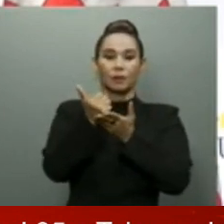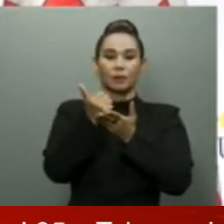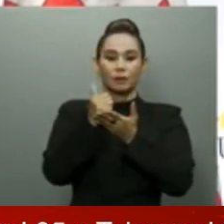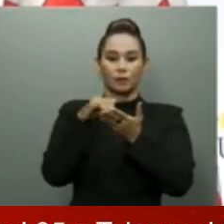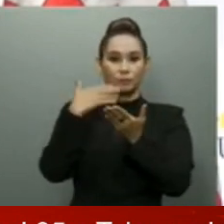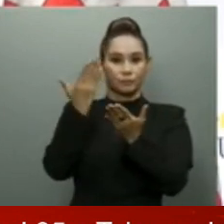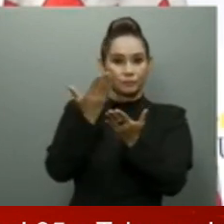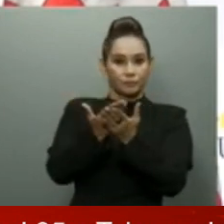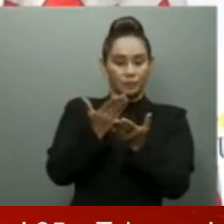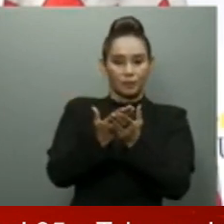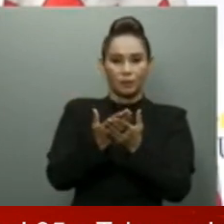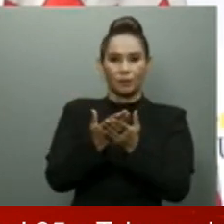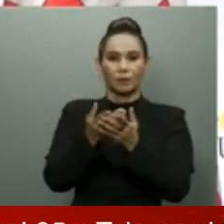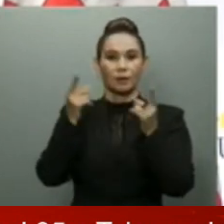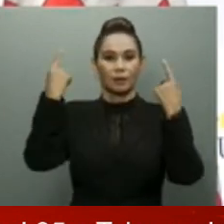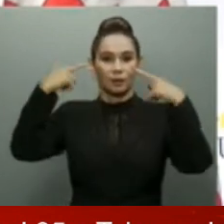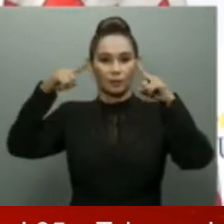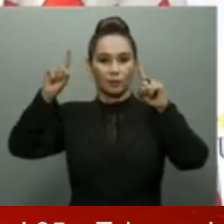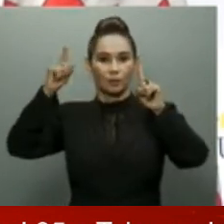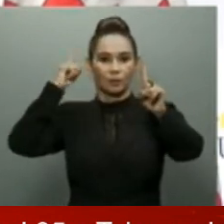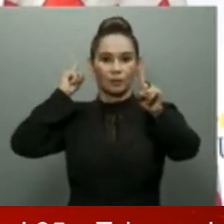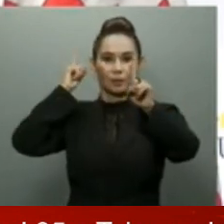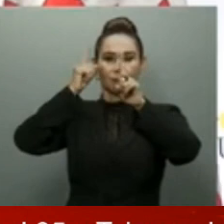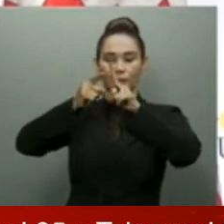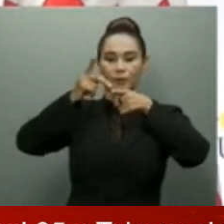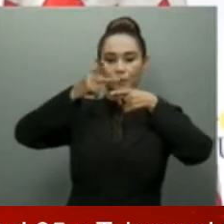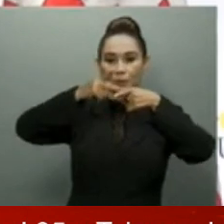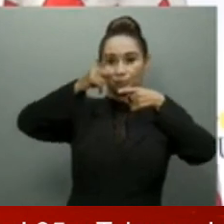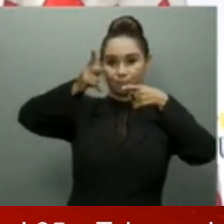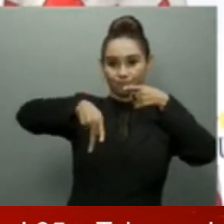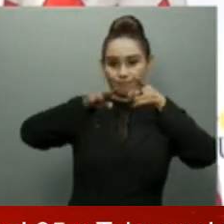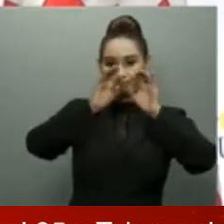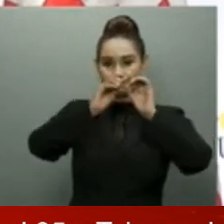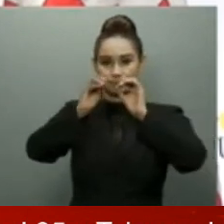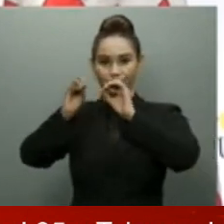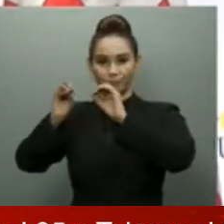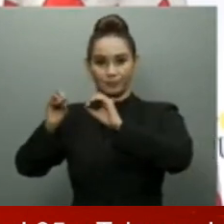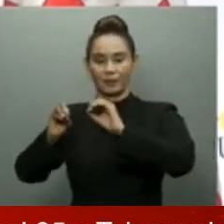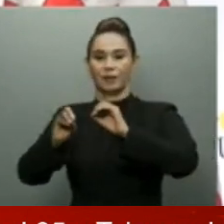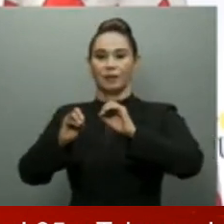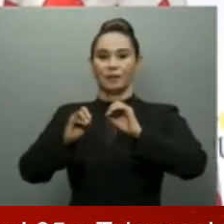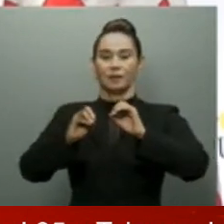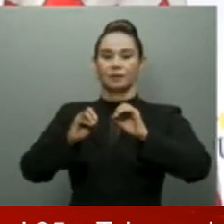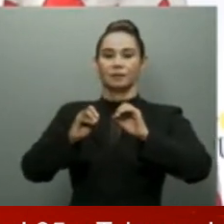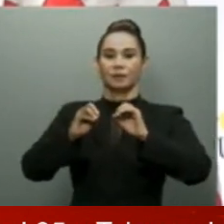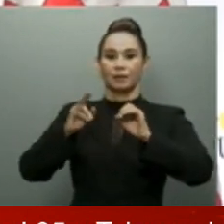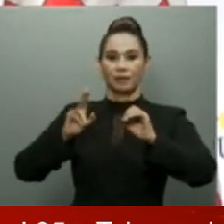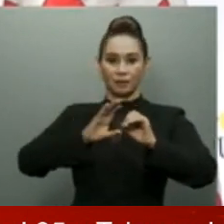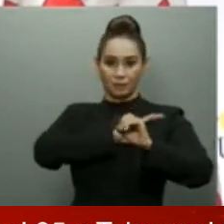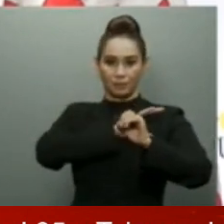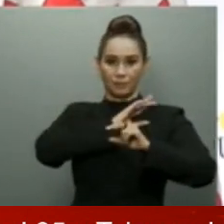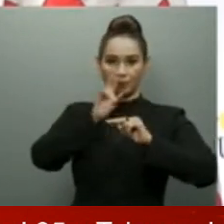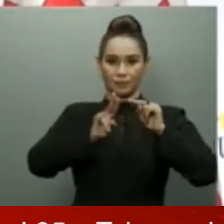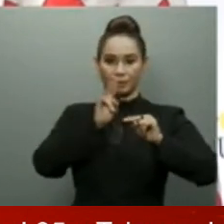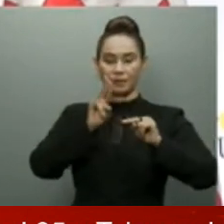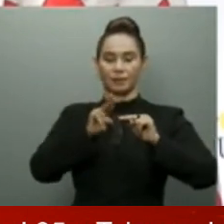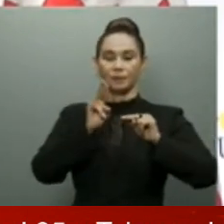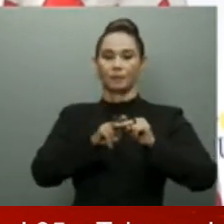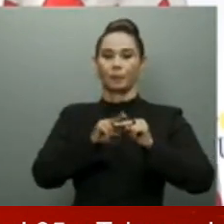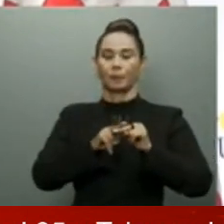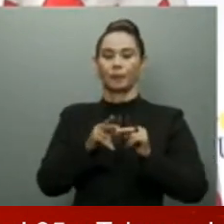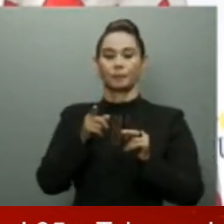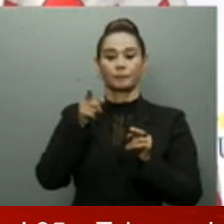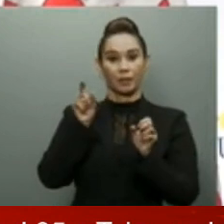el objetivo de profesionalizar nuestros cuerpos y fuerzas de seguridad del Estado brindando con ello